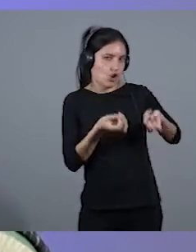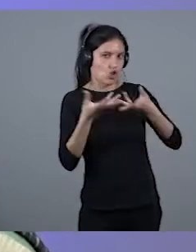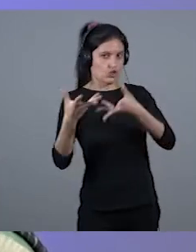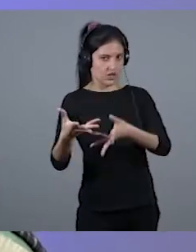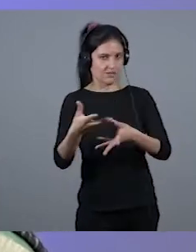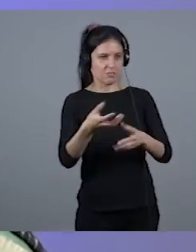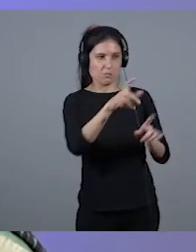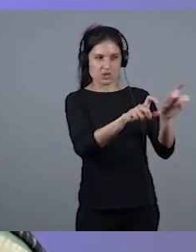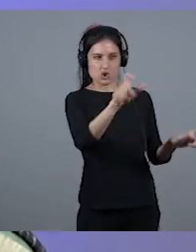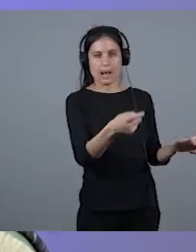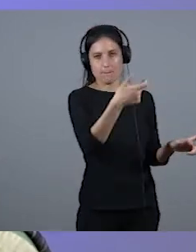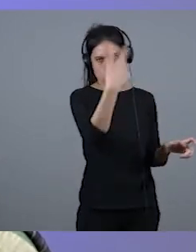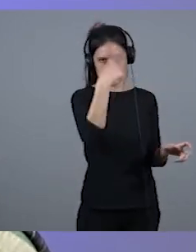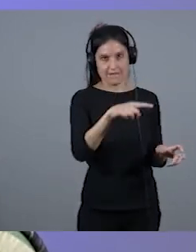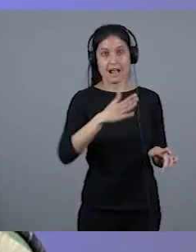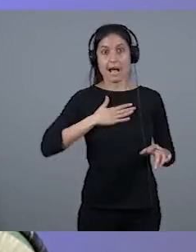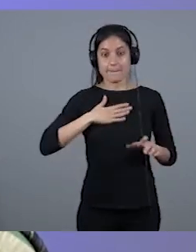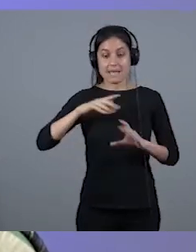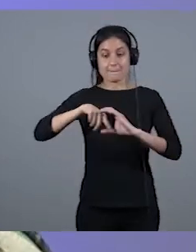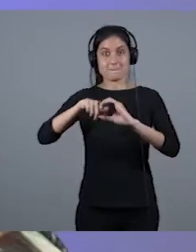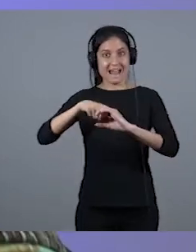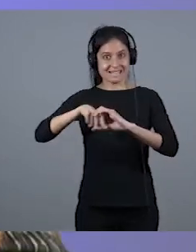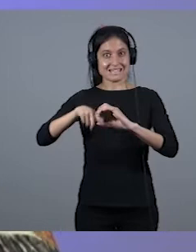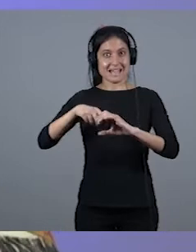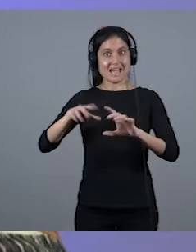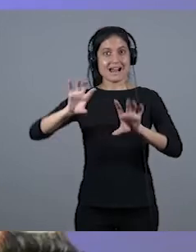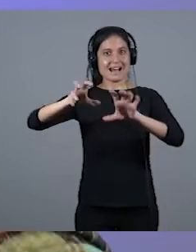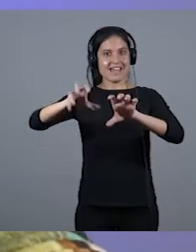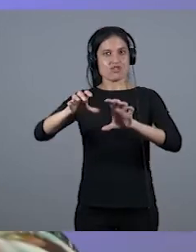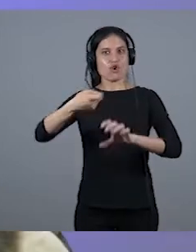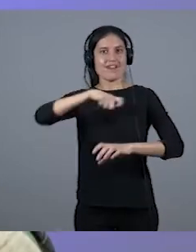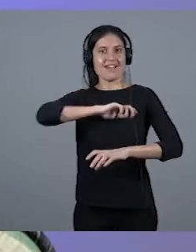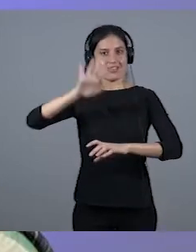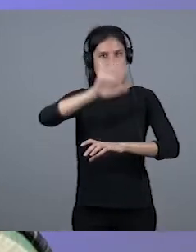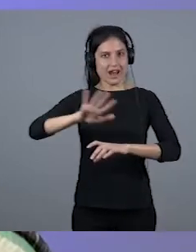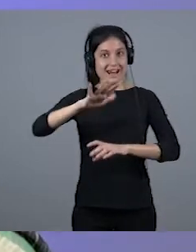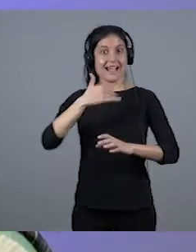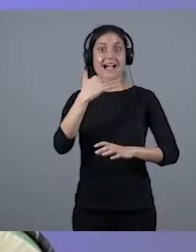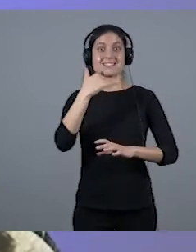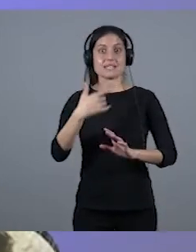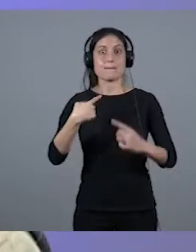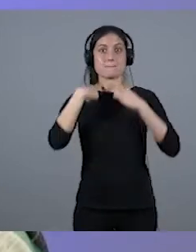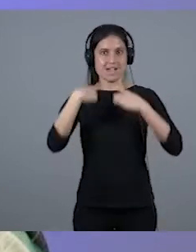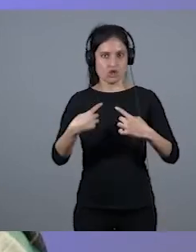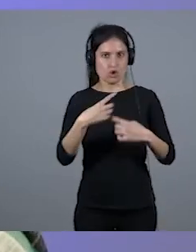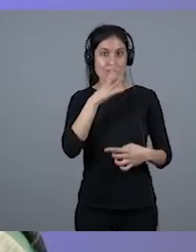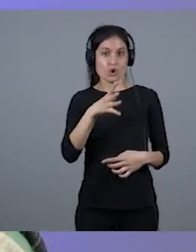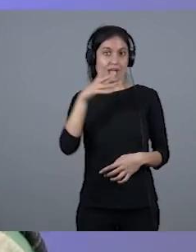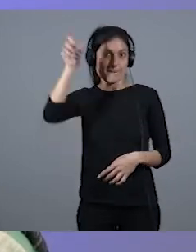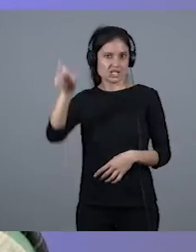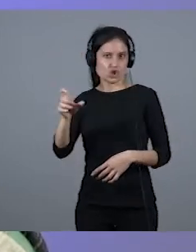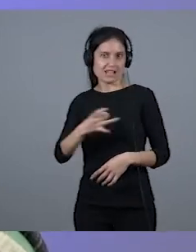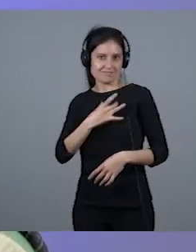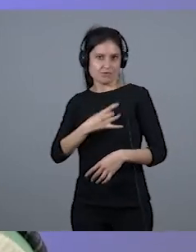de quitarme la plaza de Radio Nacional porque un sindicalista venido de Madrid, hoy lo recordaba con José Antonio Pardella, el anterior